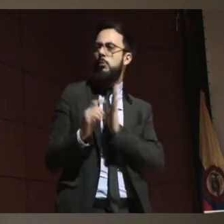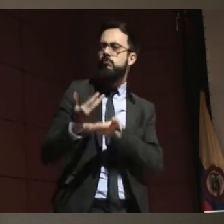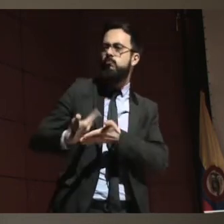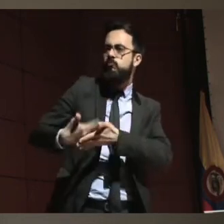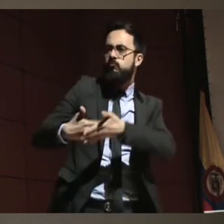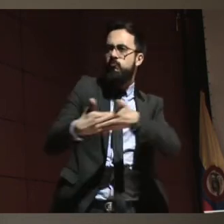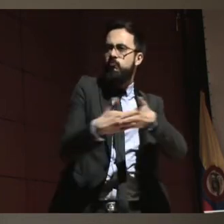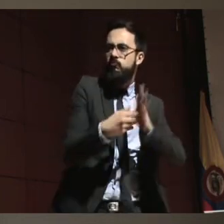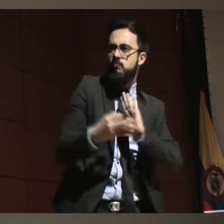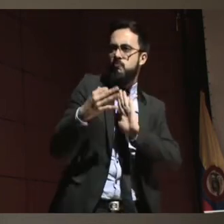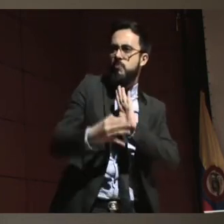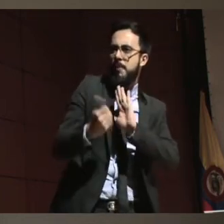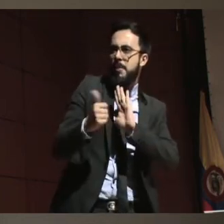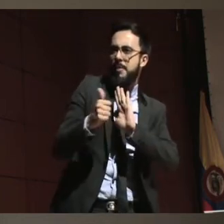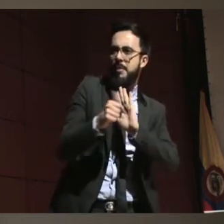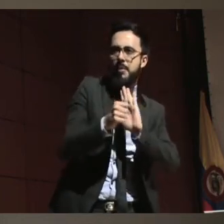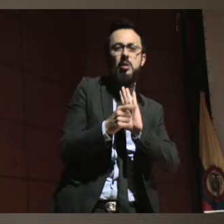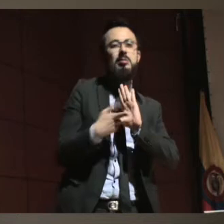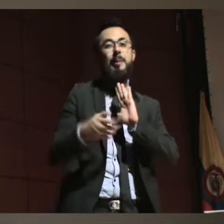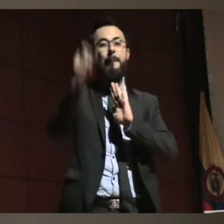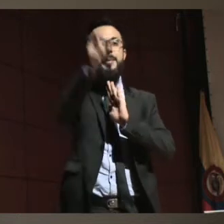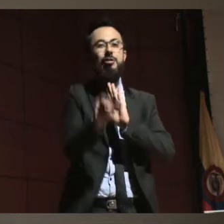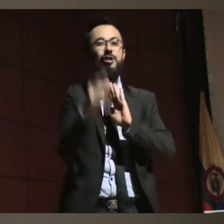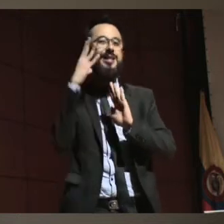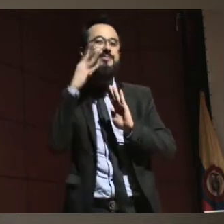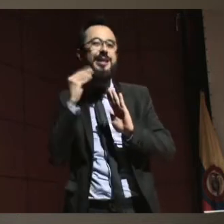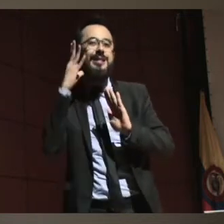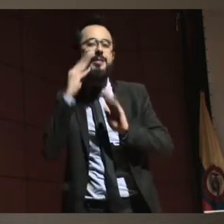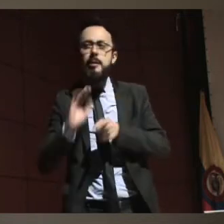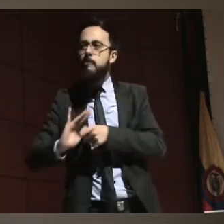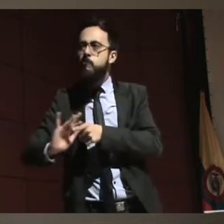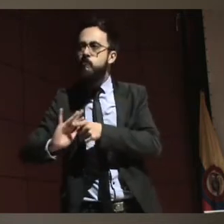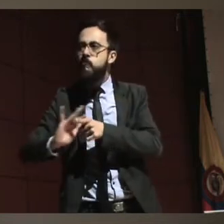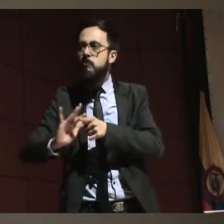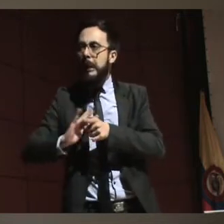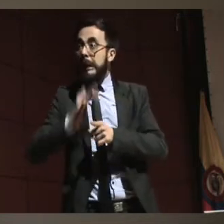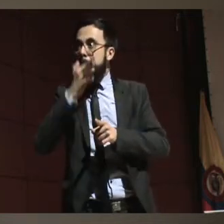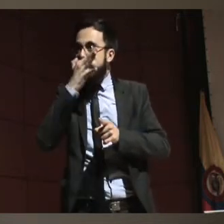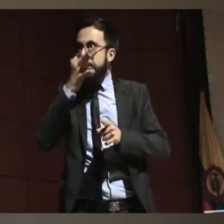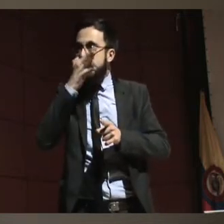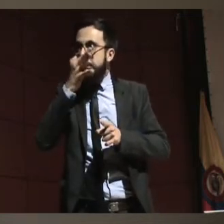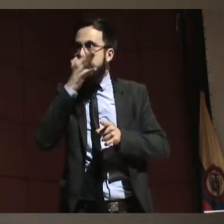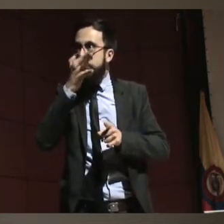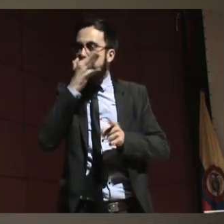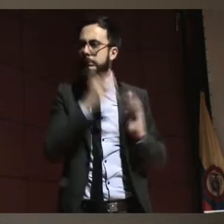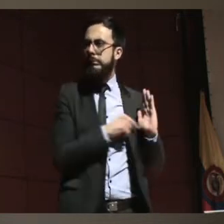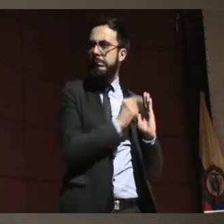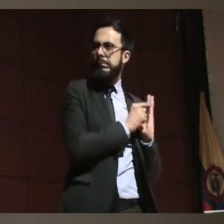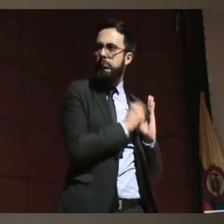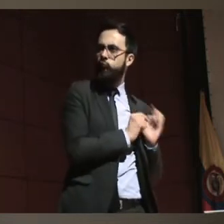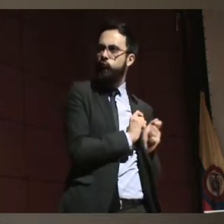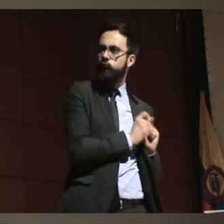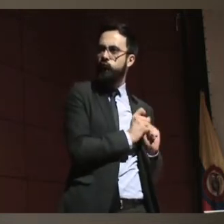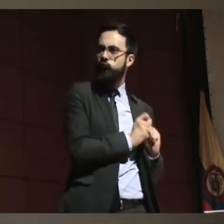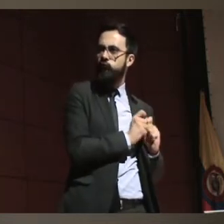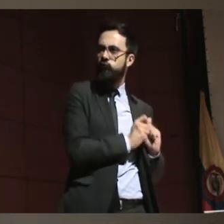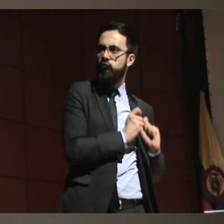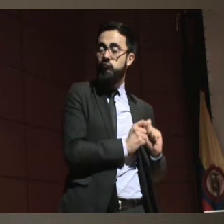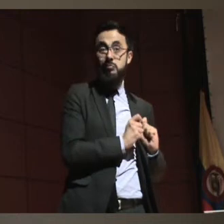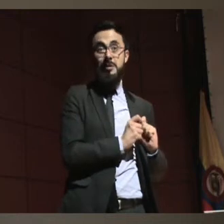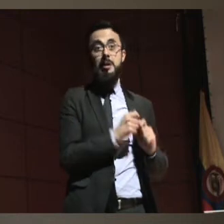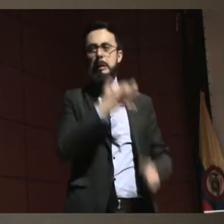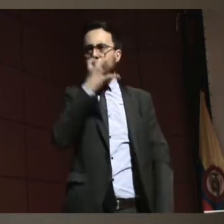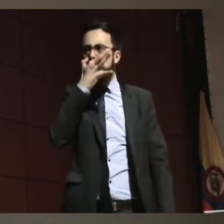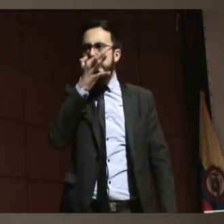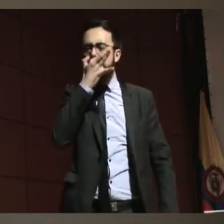nos hemos dado cuenta de otras cosas más que son que son tan comunes, que